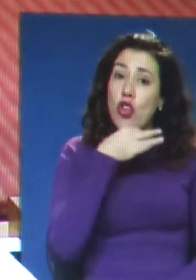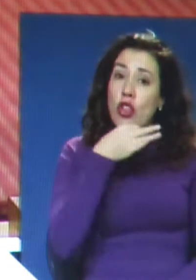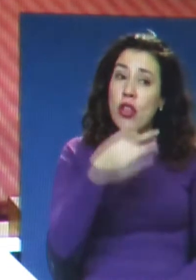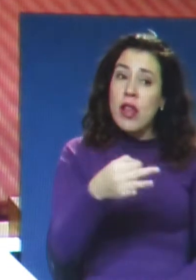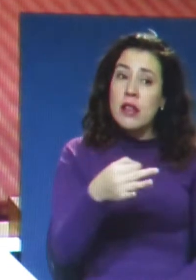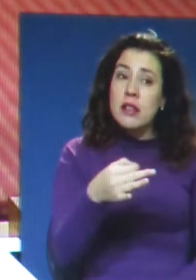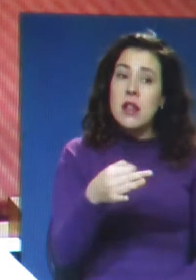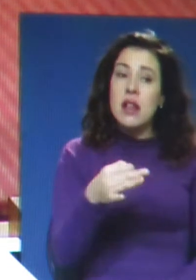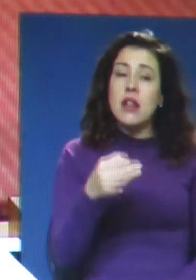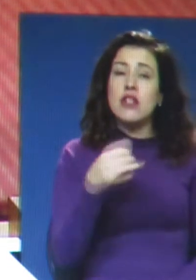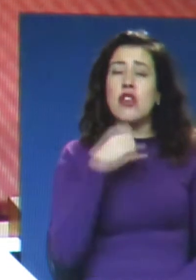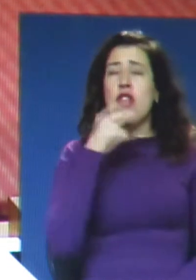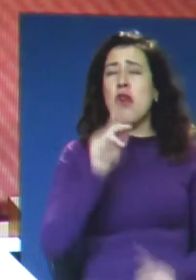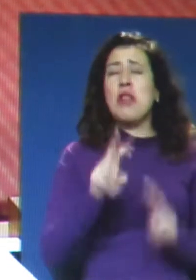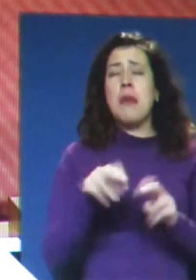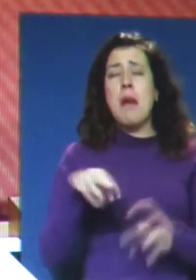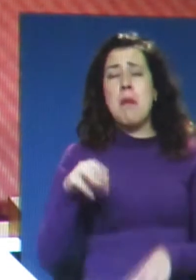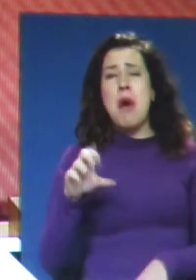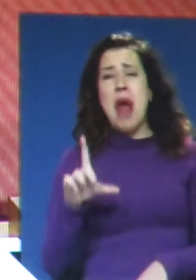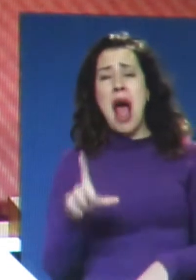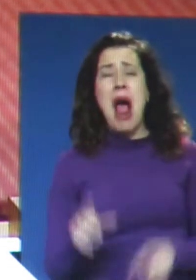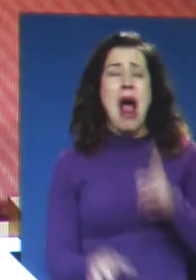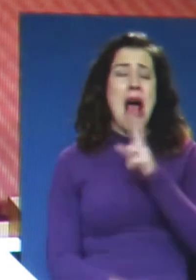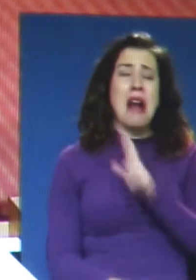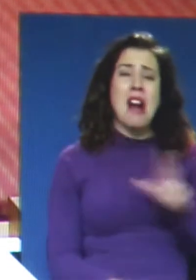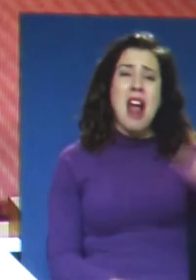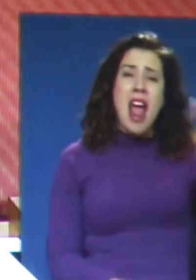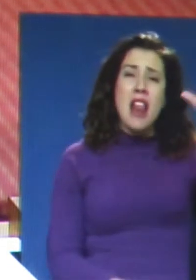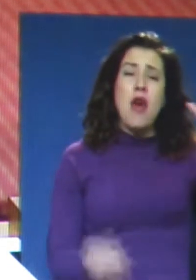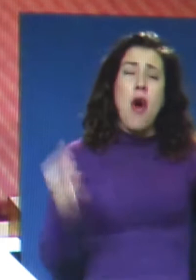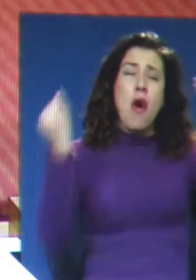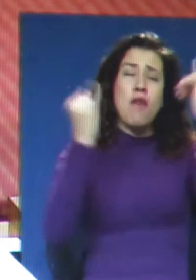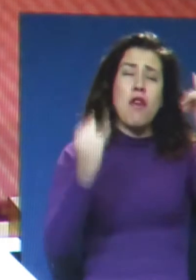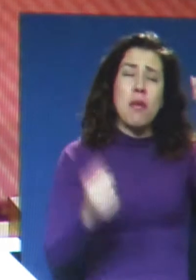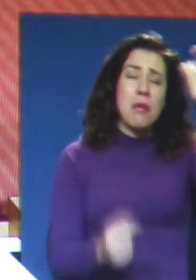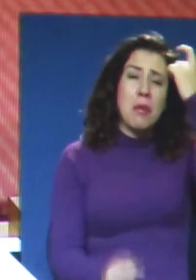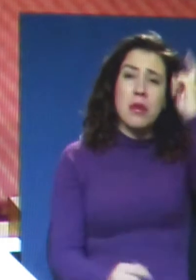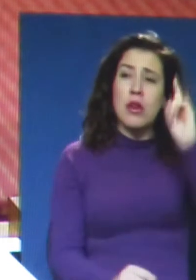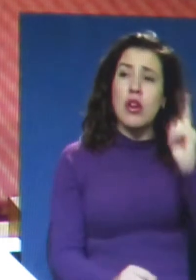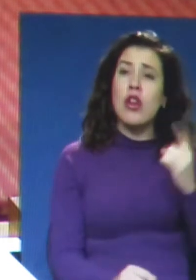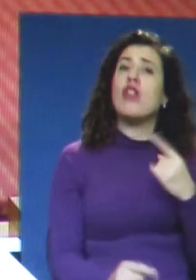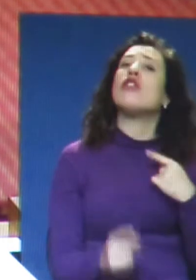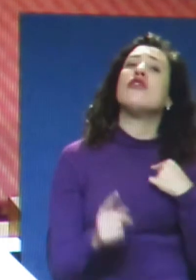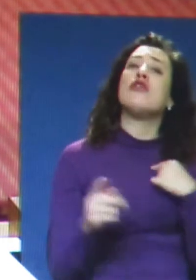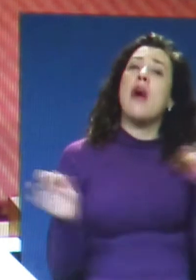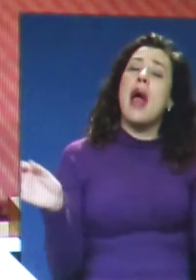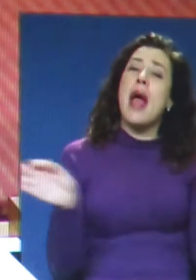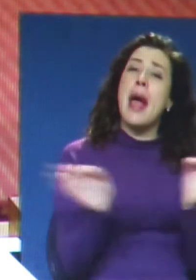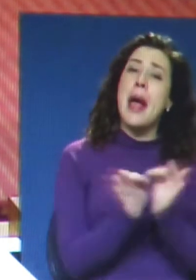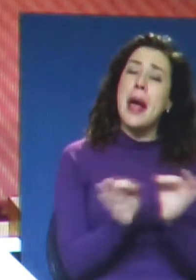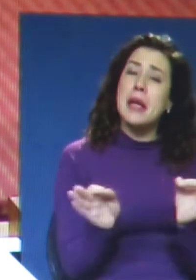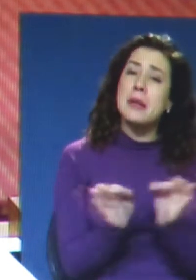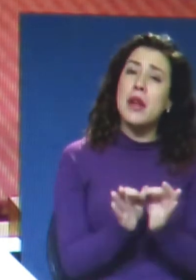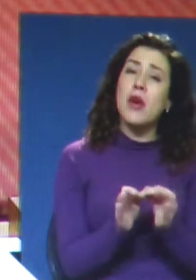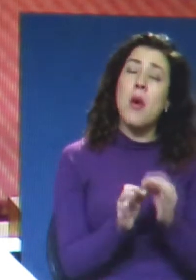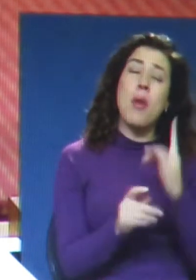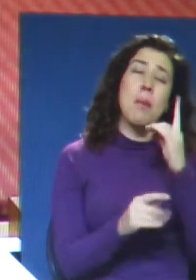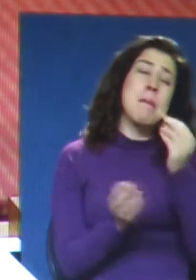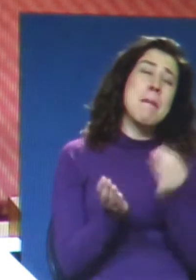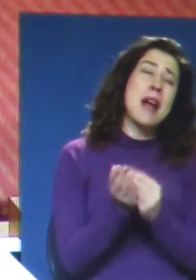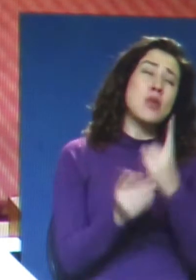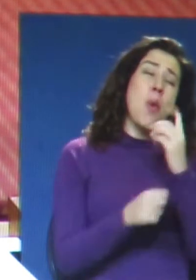traigo acá ni carga moralista, ni carga religiosa, ni ideológica, y explico mis aprehensiones tras más de un año de